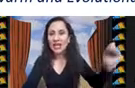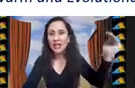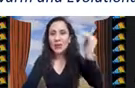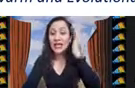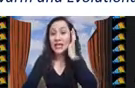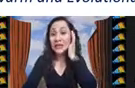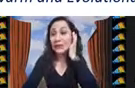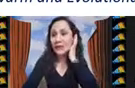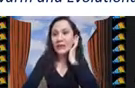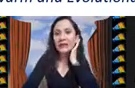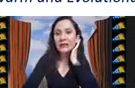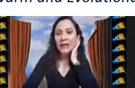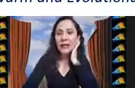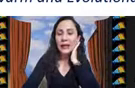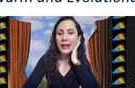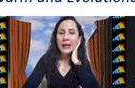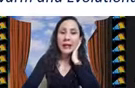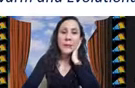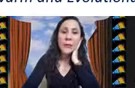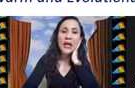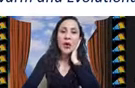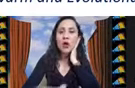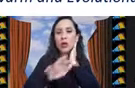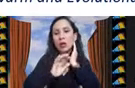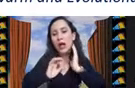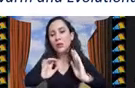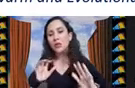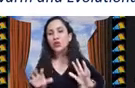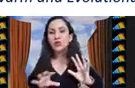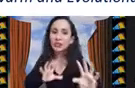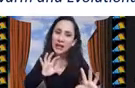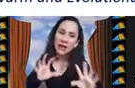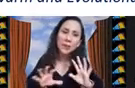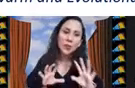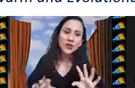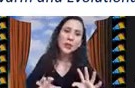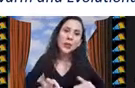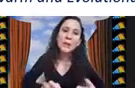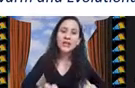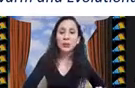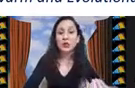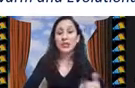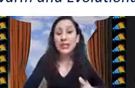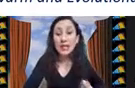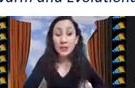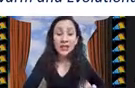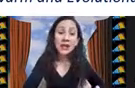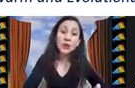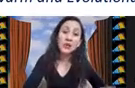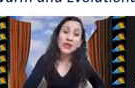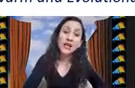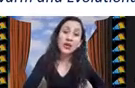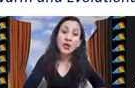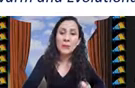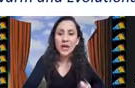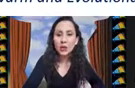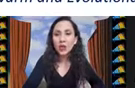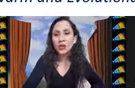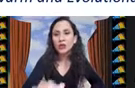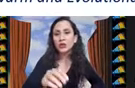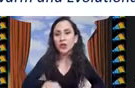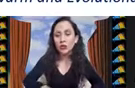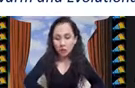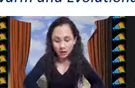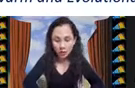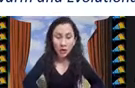diferente en cada una de las filas pero algunos ejemplos de problemas pues son el que ya platicamos hace rato de